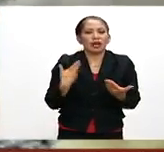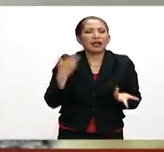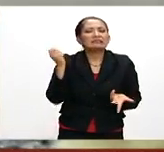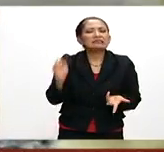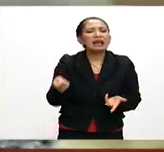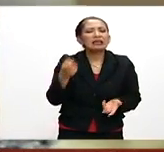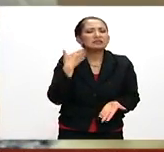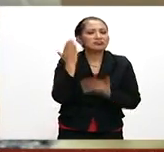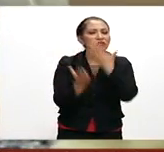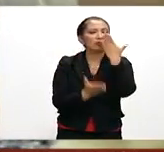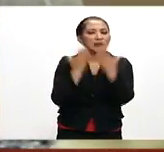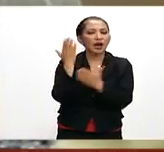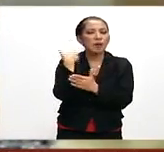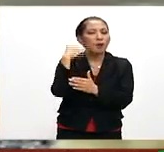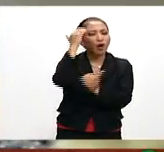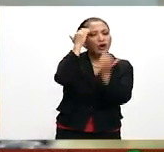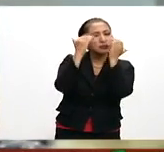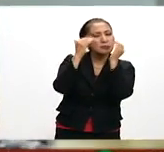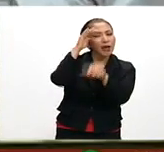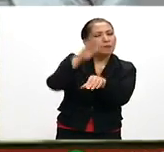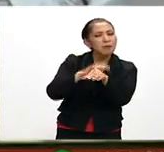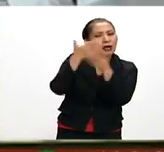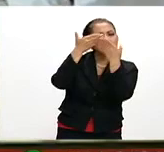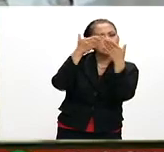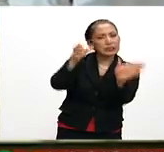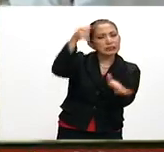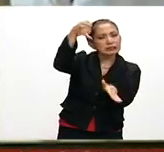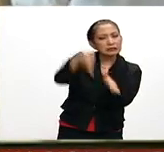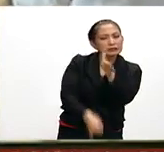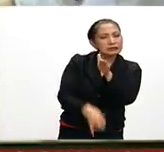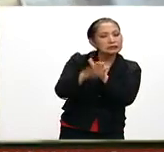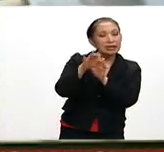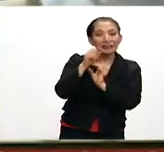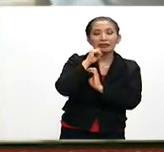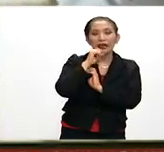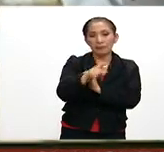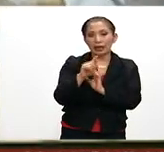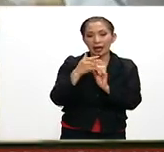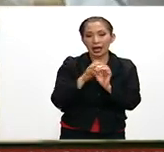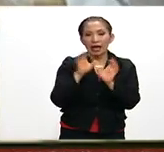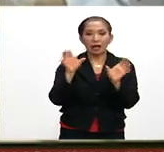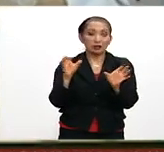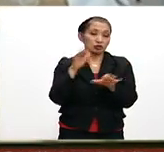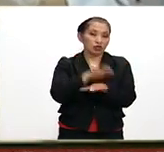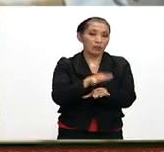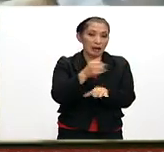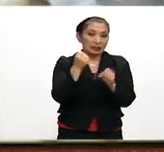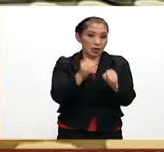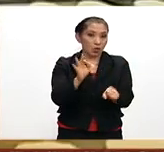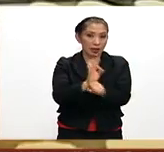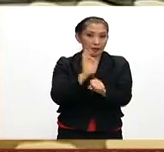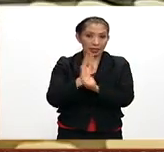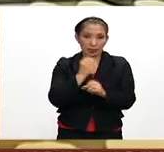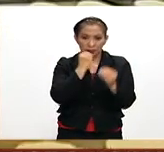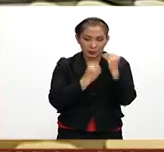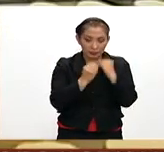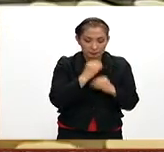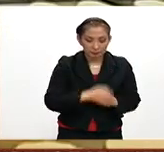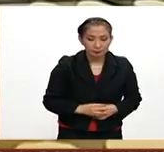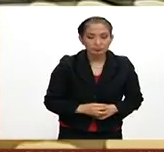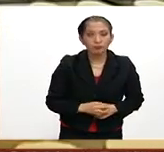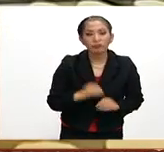desarrollar una base de conocimiento amplia y profunda, así como habilidades relativas a la seguridad alimentaria.